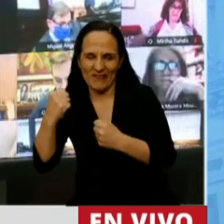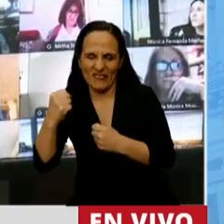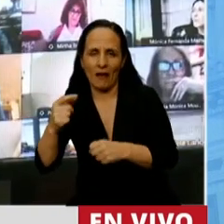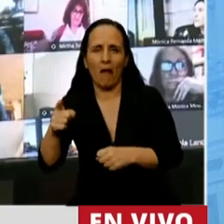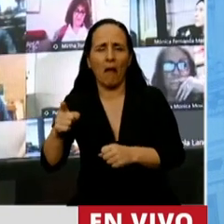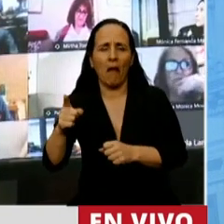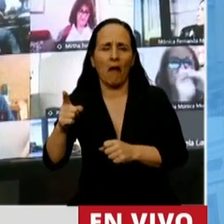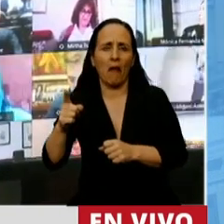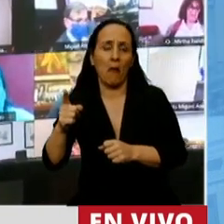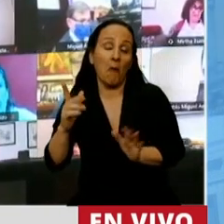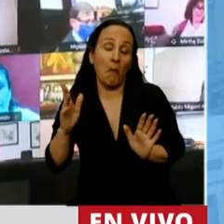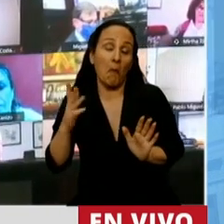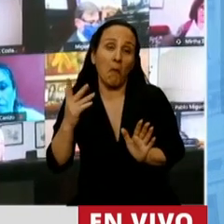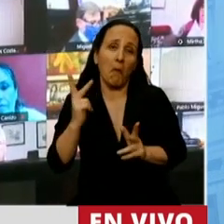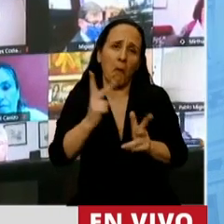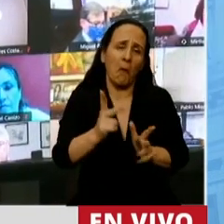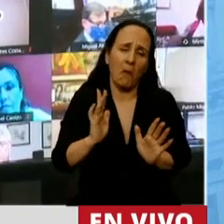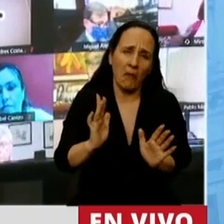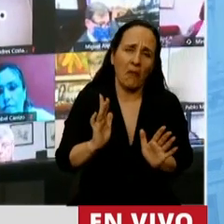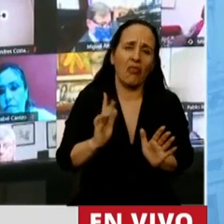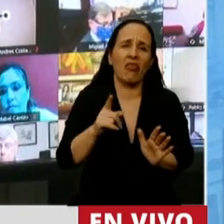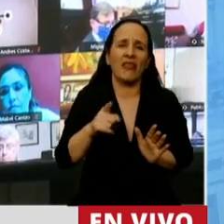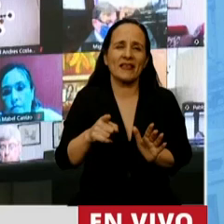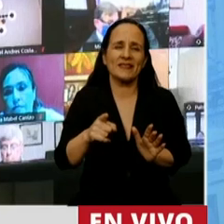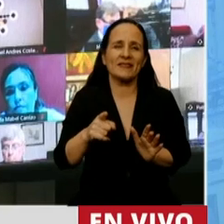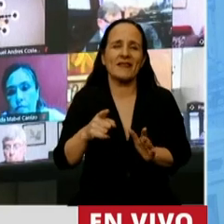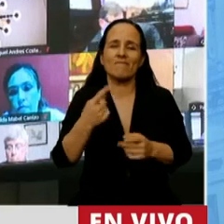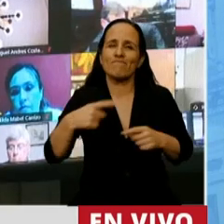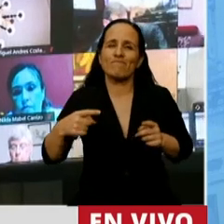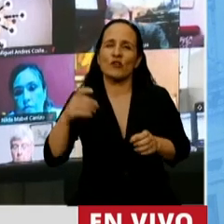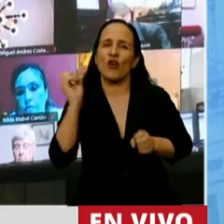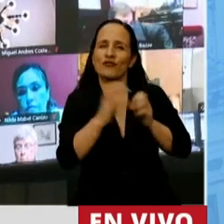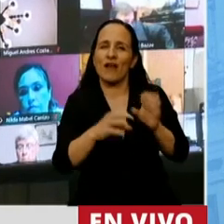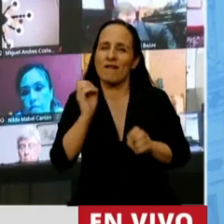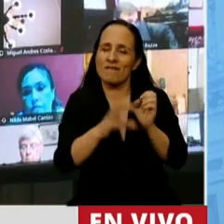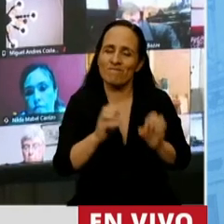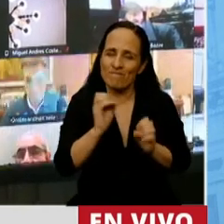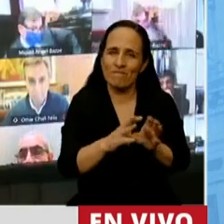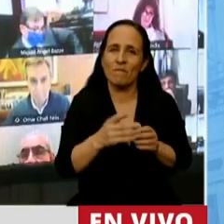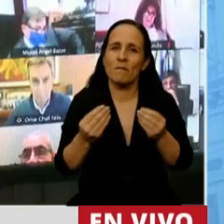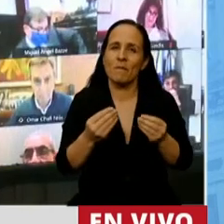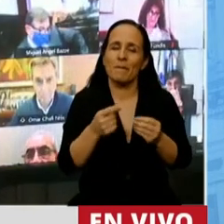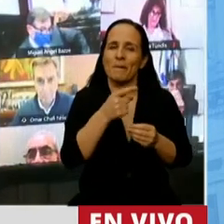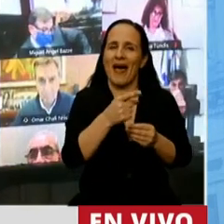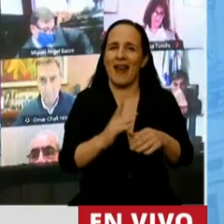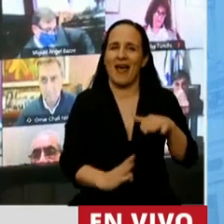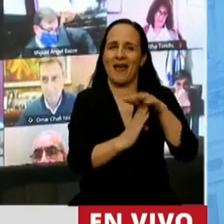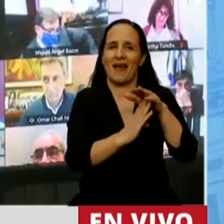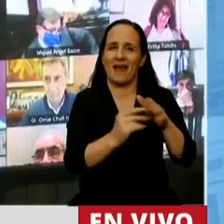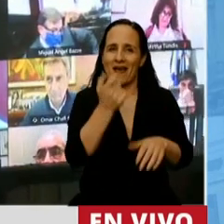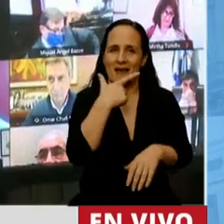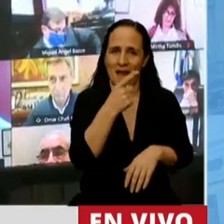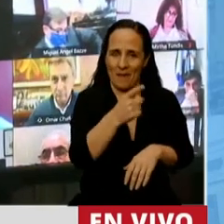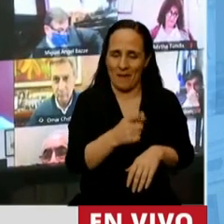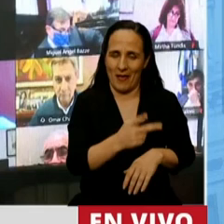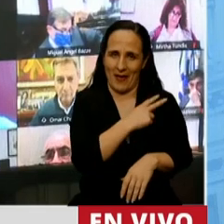planteando una serie de desagravios para con su jefe, Mauricio Macri,